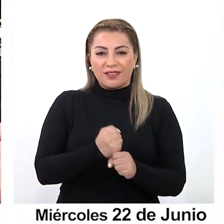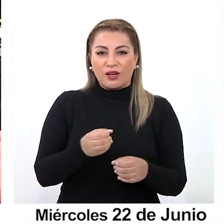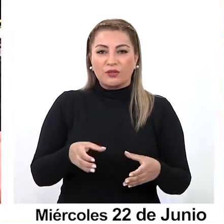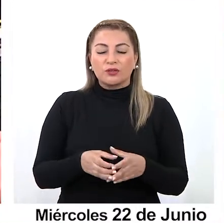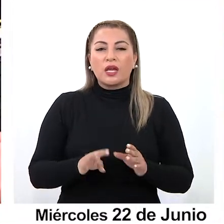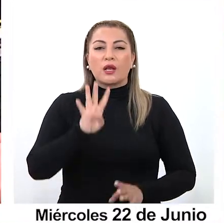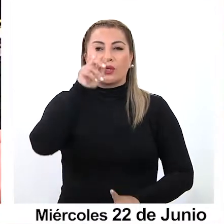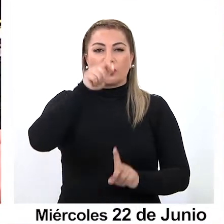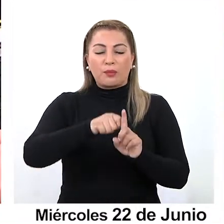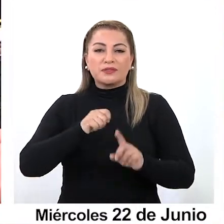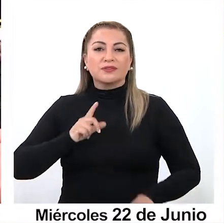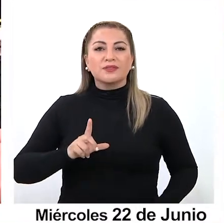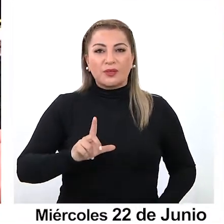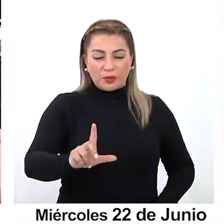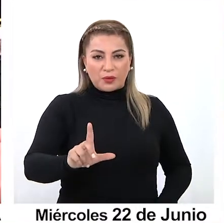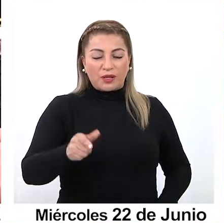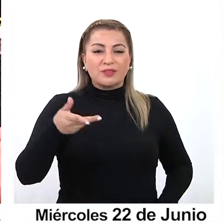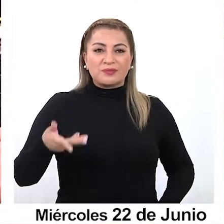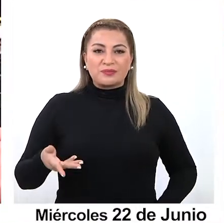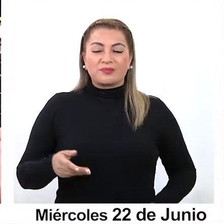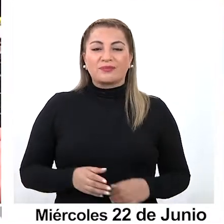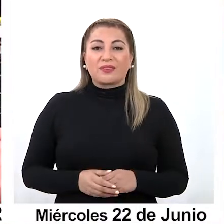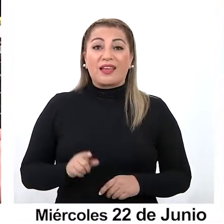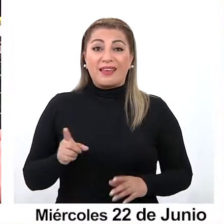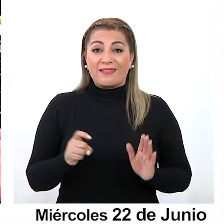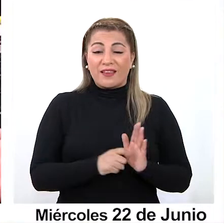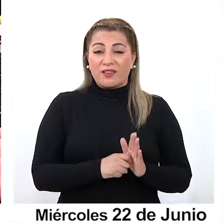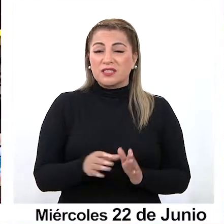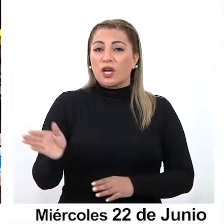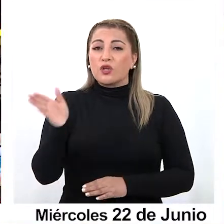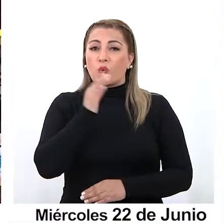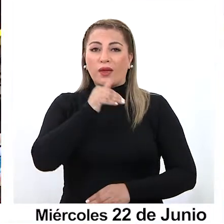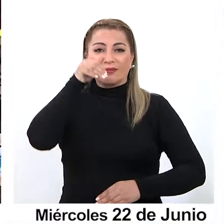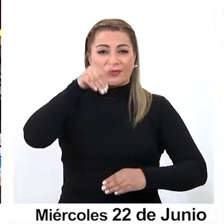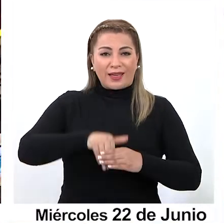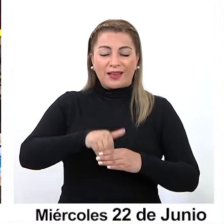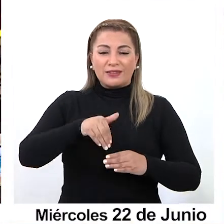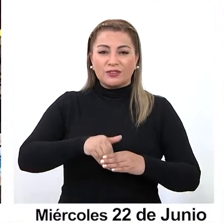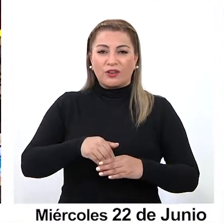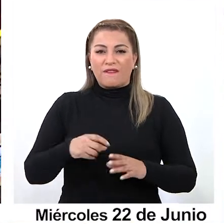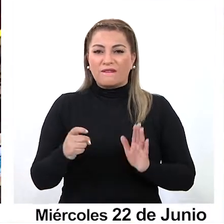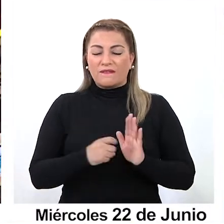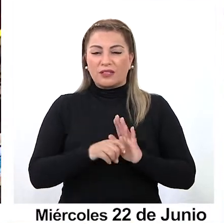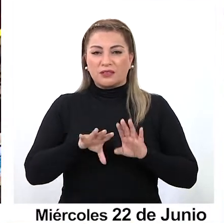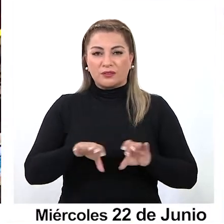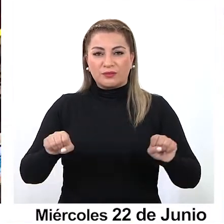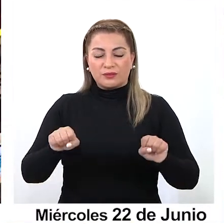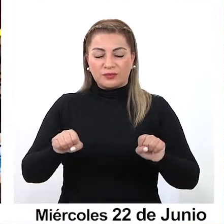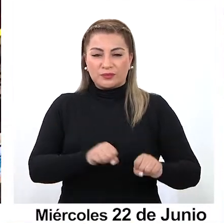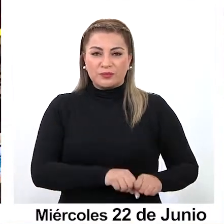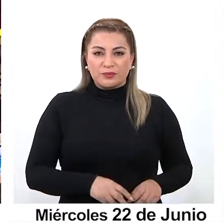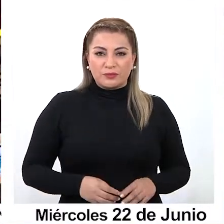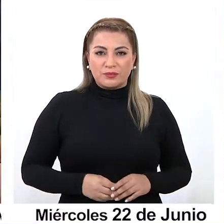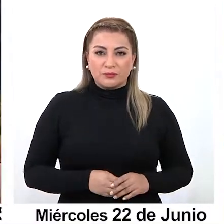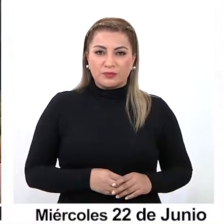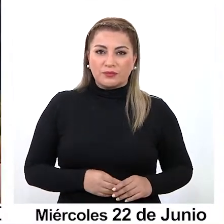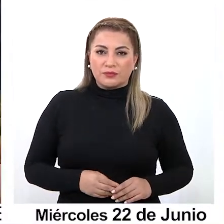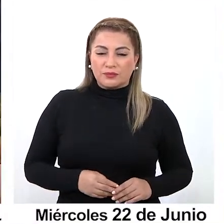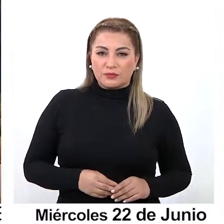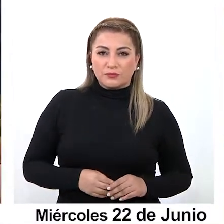este 4 de julio, pese a que en ese plazo no hay elecciones programadas. ¡Gracias!